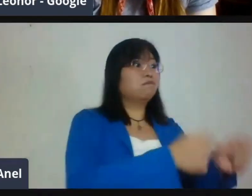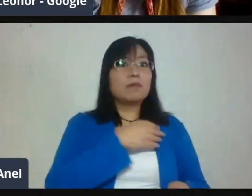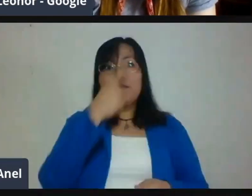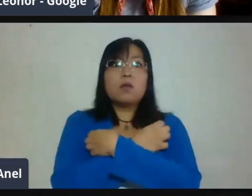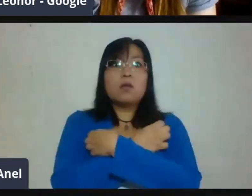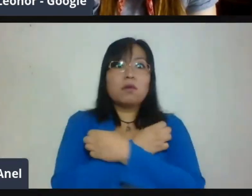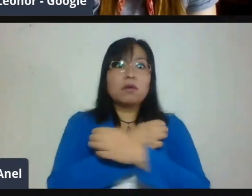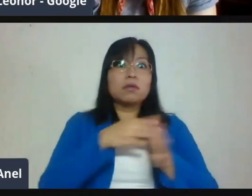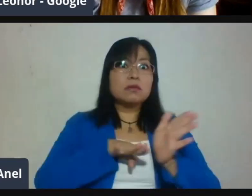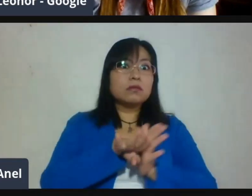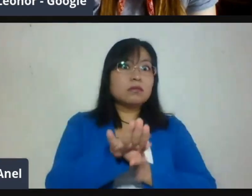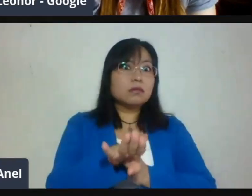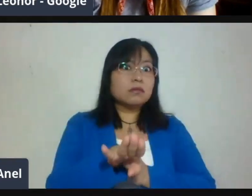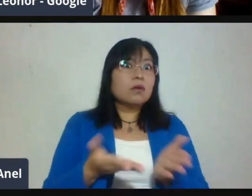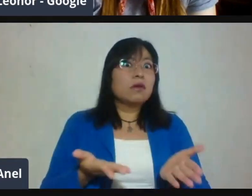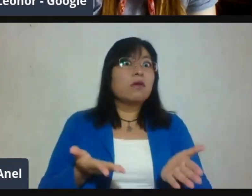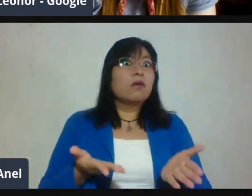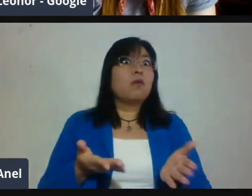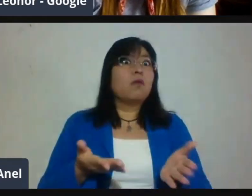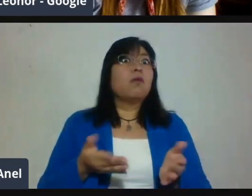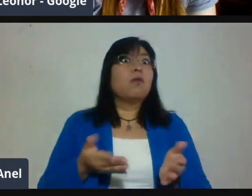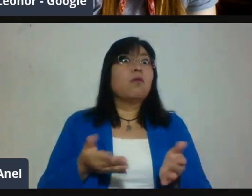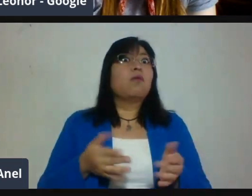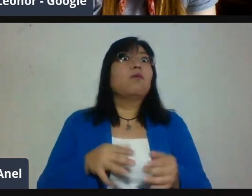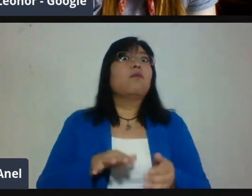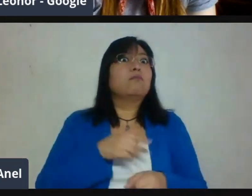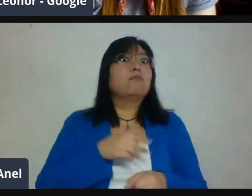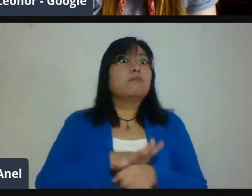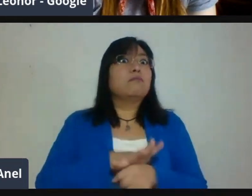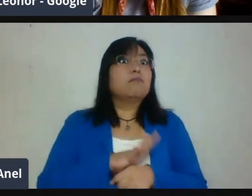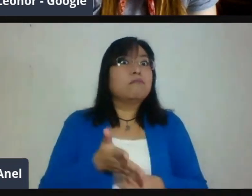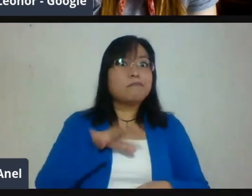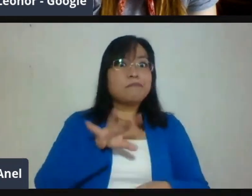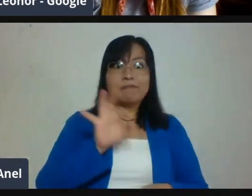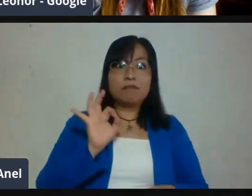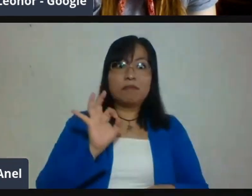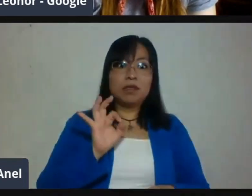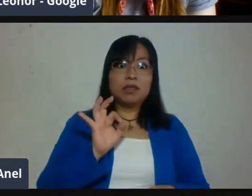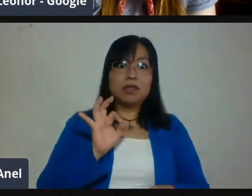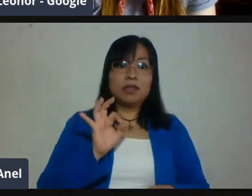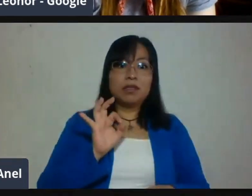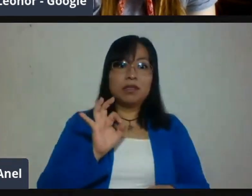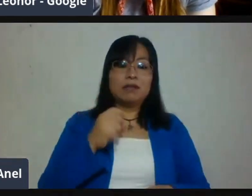dispositivos y qué disponibilidad hay para que nuestros alumnos los utilicen. ¿Fede?